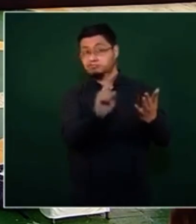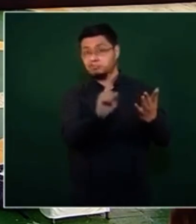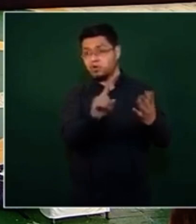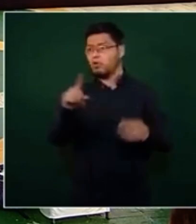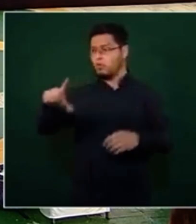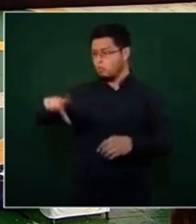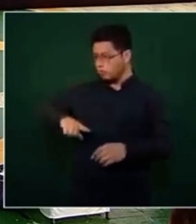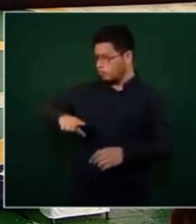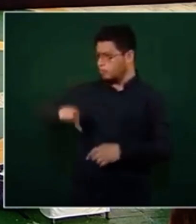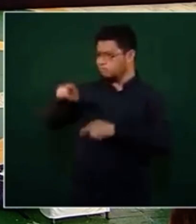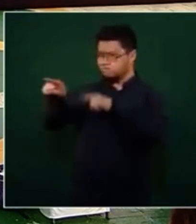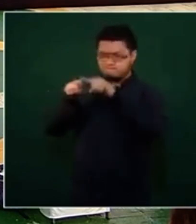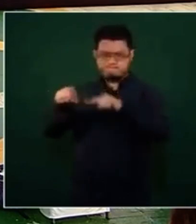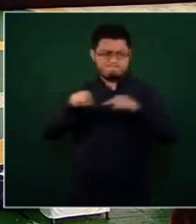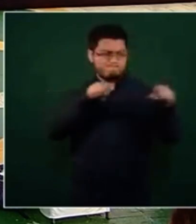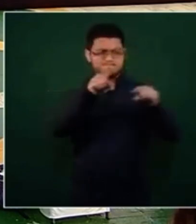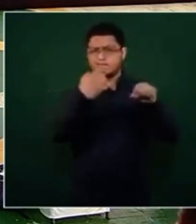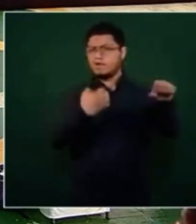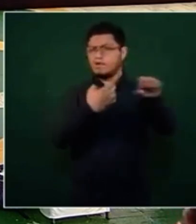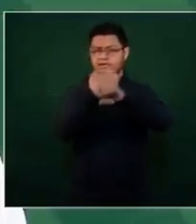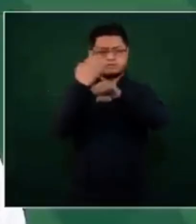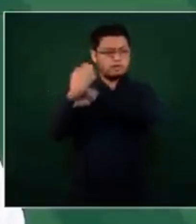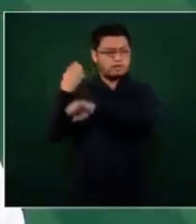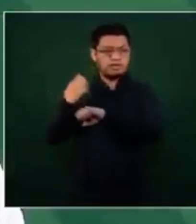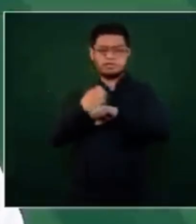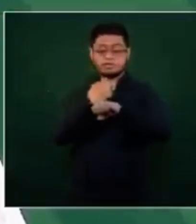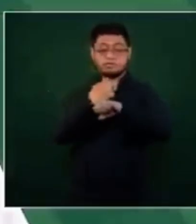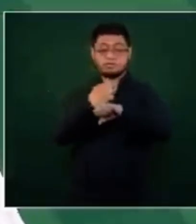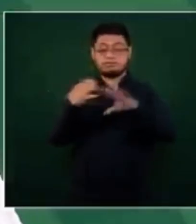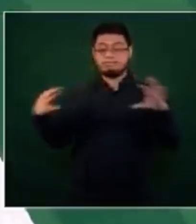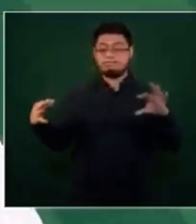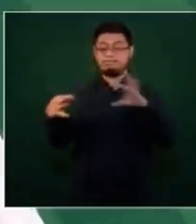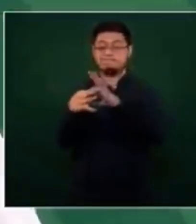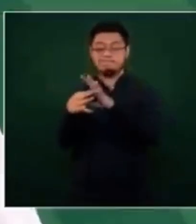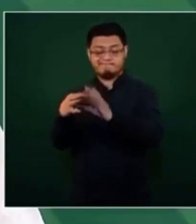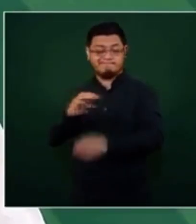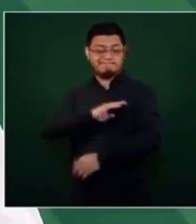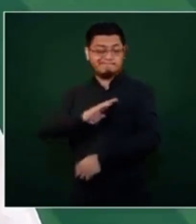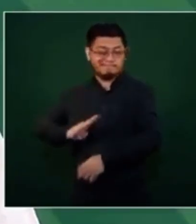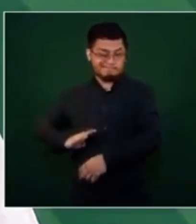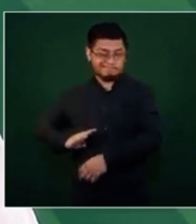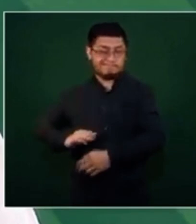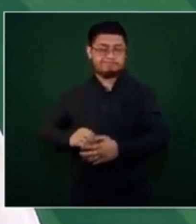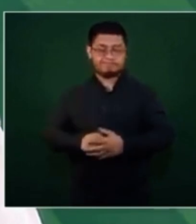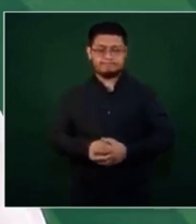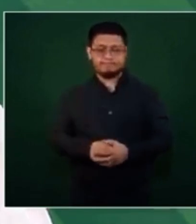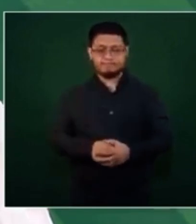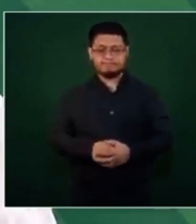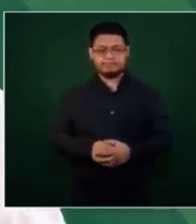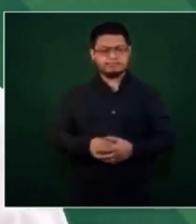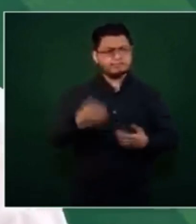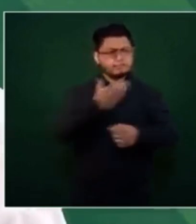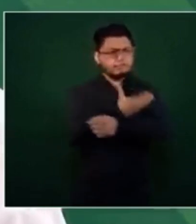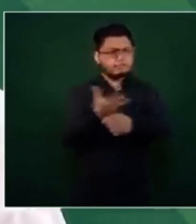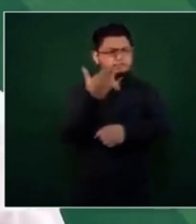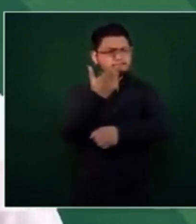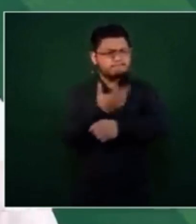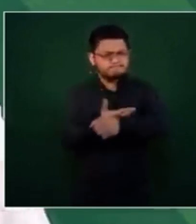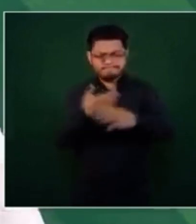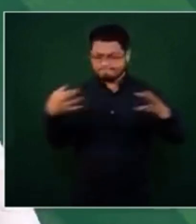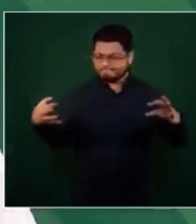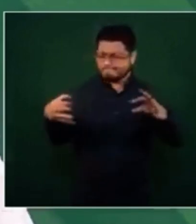gobiernos estatales y también los gobiernos municipales. En esta coordinación del operativo